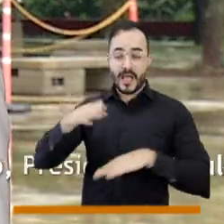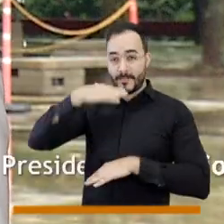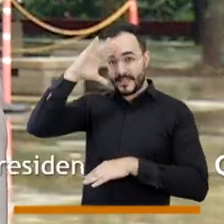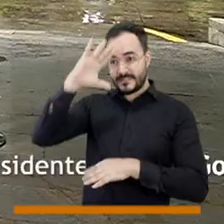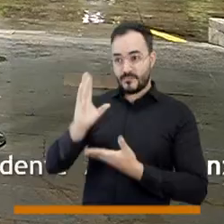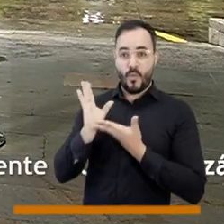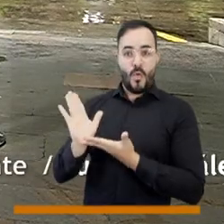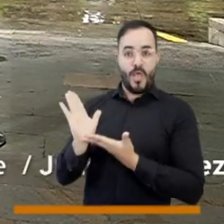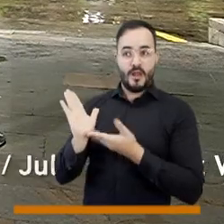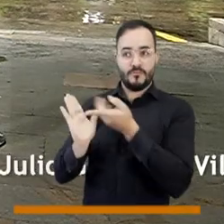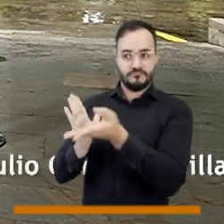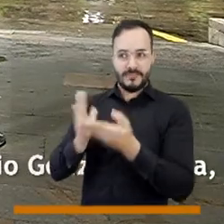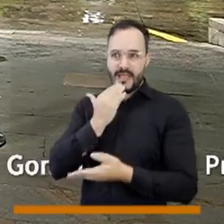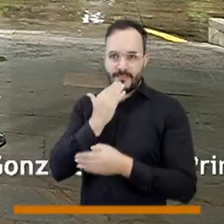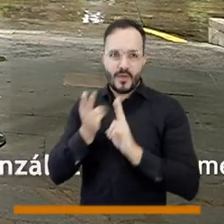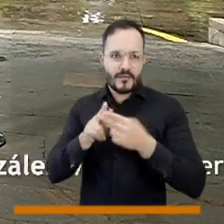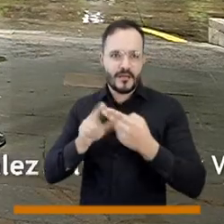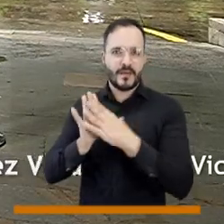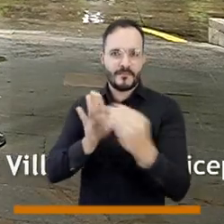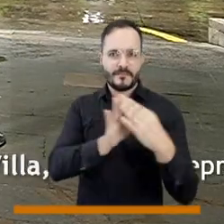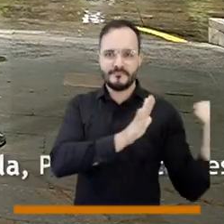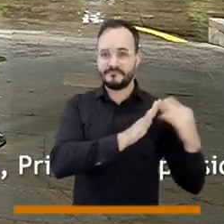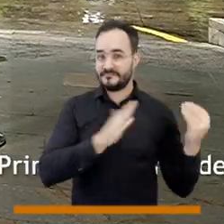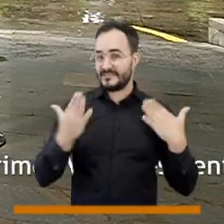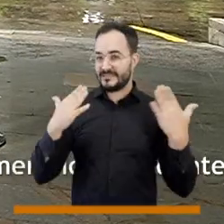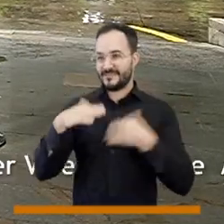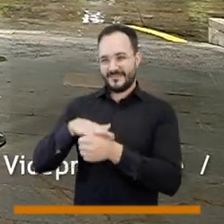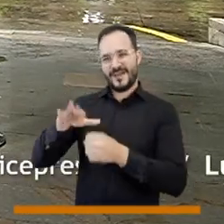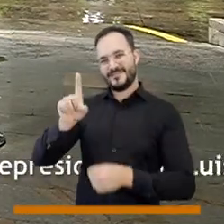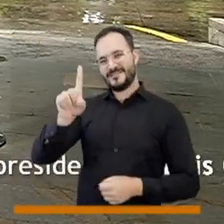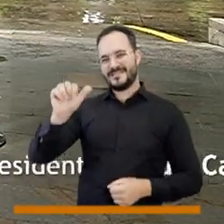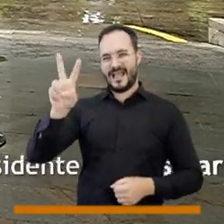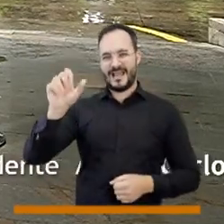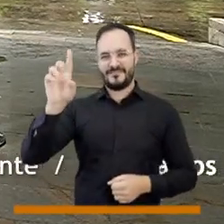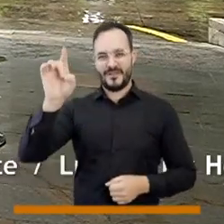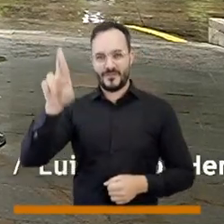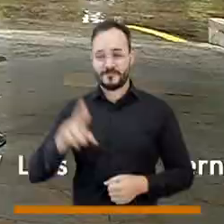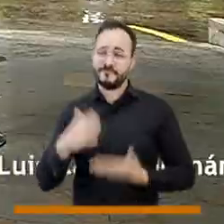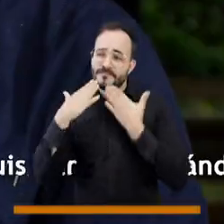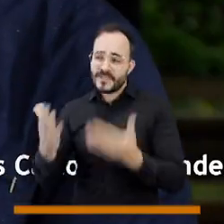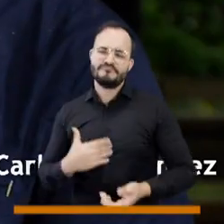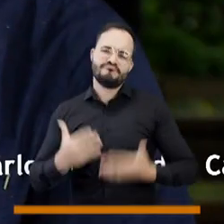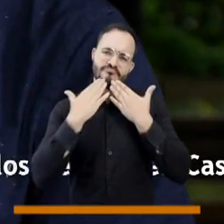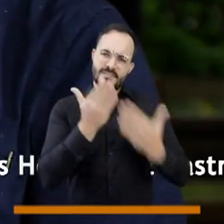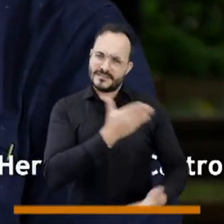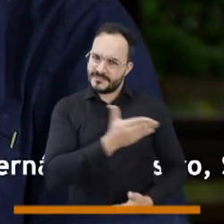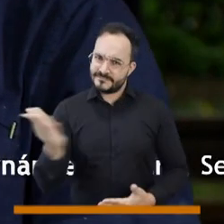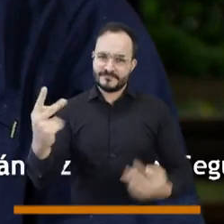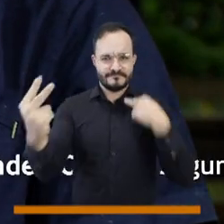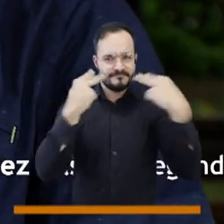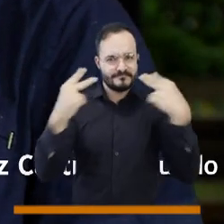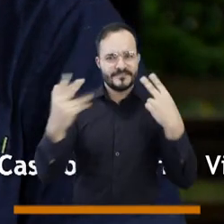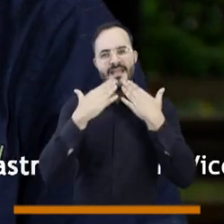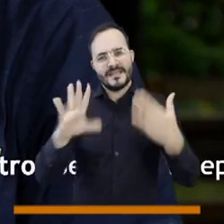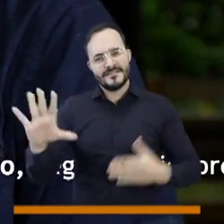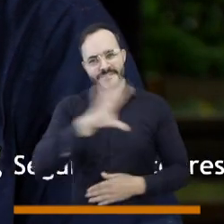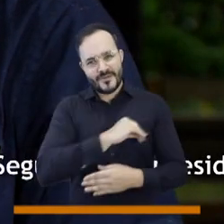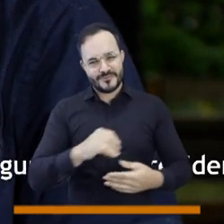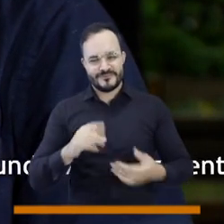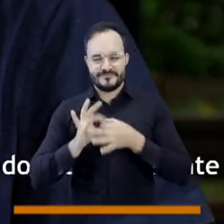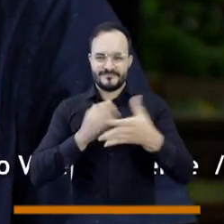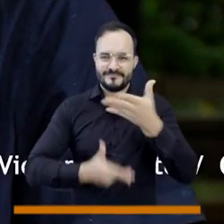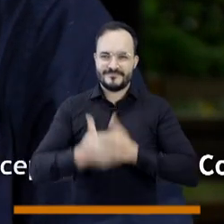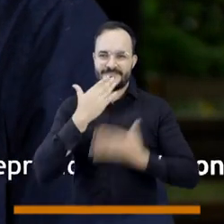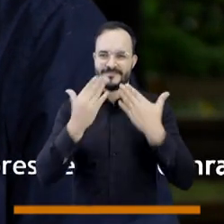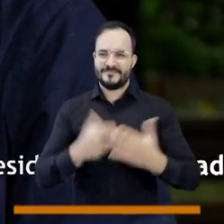modelo ya de Medellín para replicar que será supremamente interesante lo de Salvador Santiago muchísimas gracias Caterina Alfredo muchas gracias y muchas gracias a los televidentes